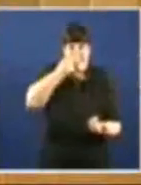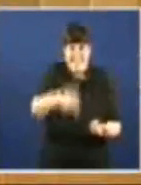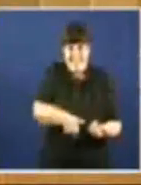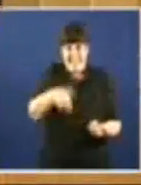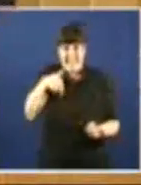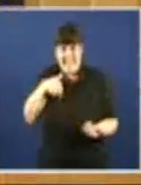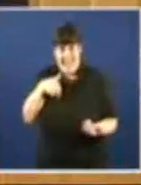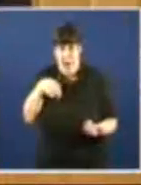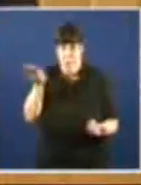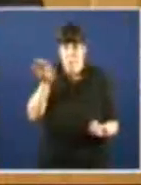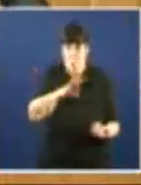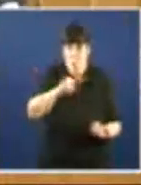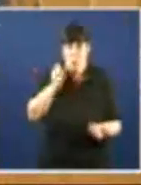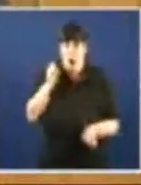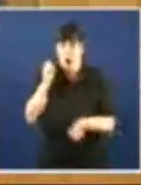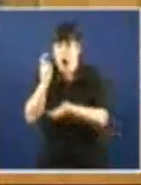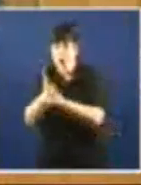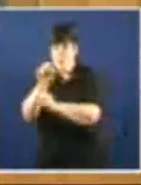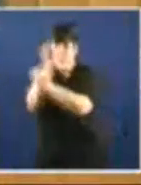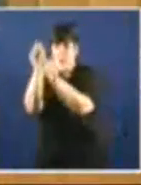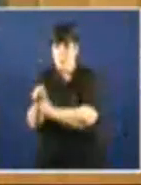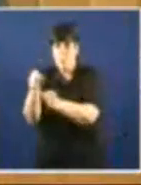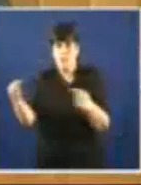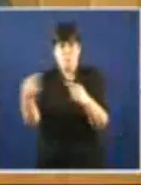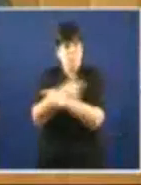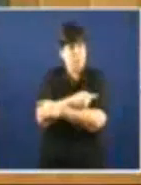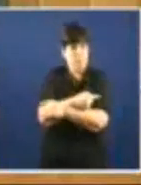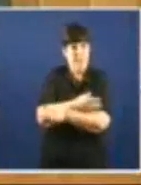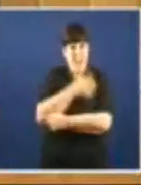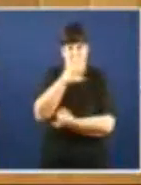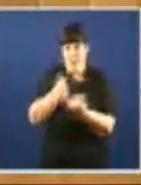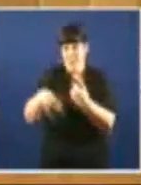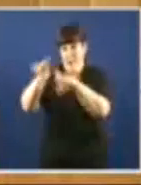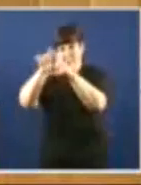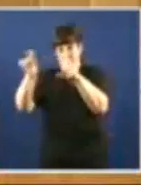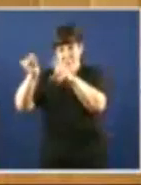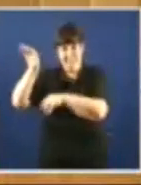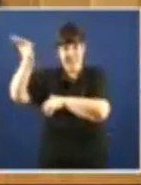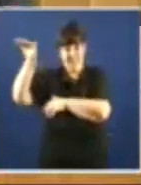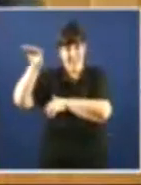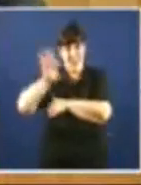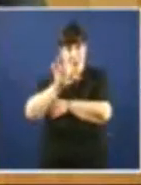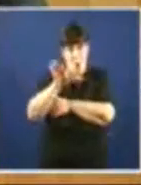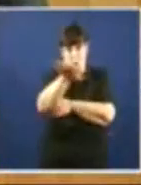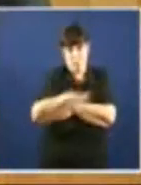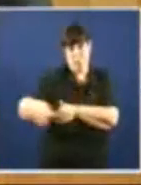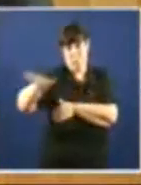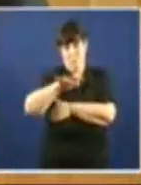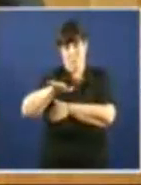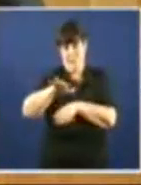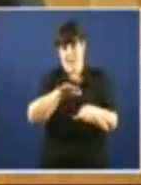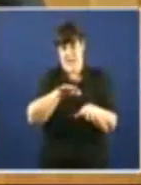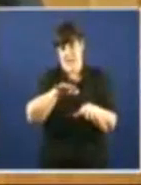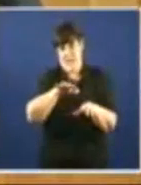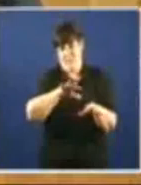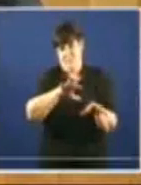Apostar Por un modelo Como a este Donde unha empresa Estranxeira Levase Nun periodo de 10 anos A reservas de ouro Dunha zona Utilizando